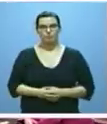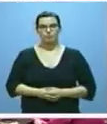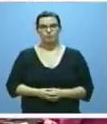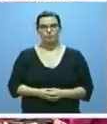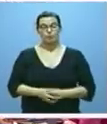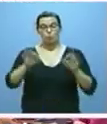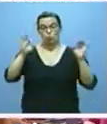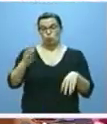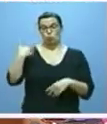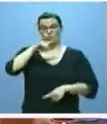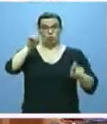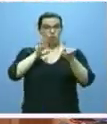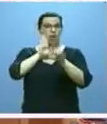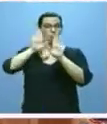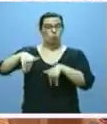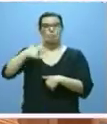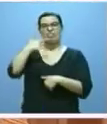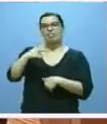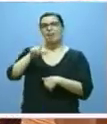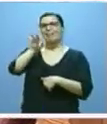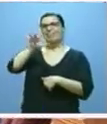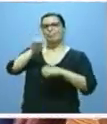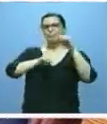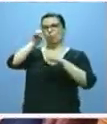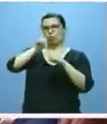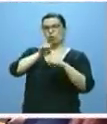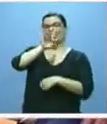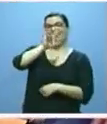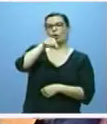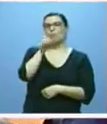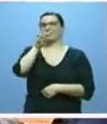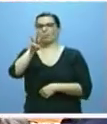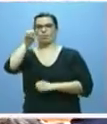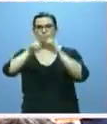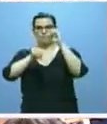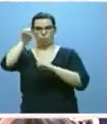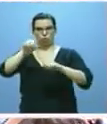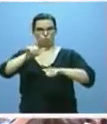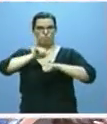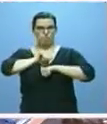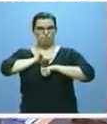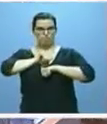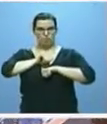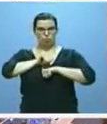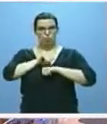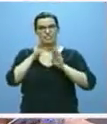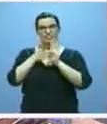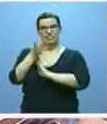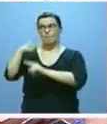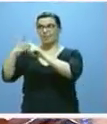última EPA, nuestra tasa de paro era del 15,13%, 3,6 puntos menos que la media nacional.